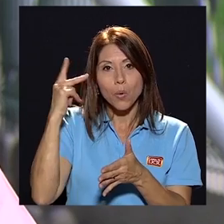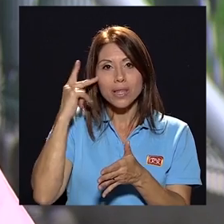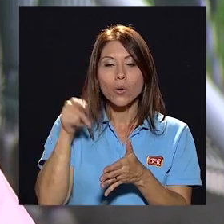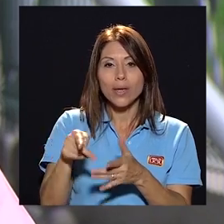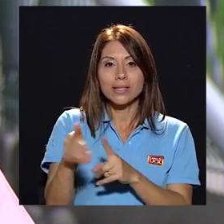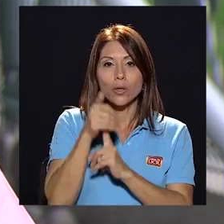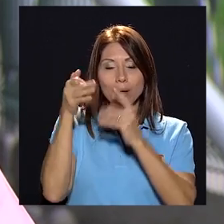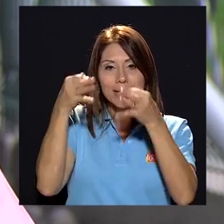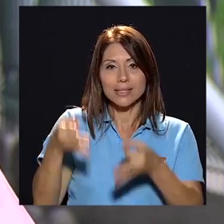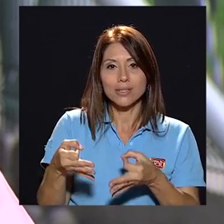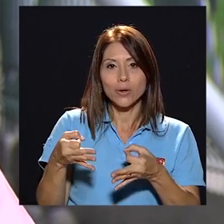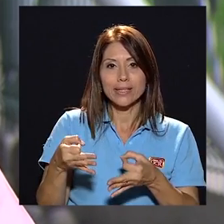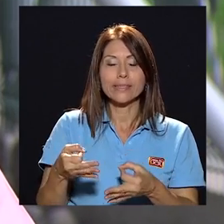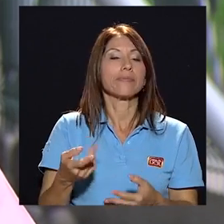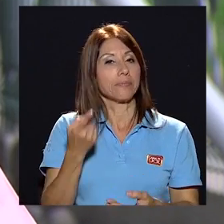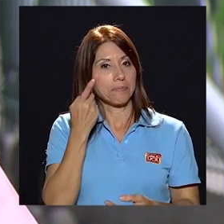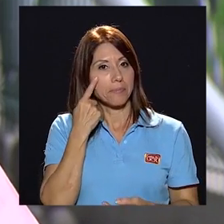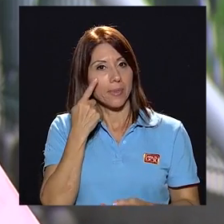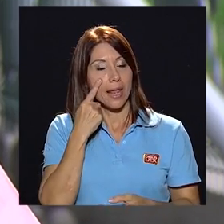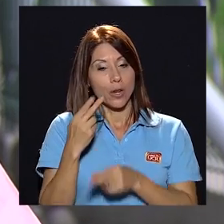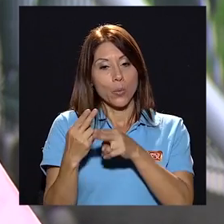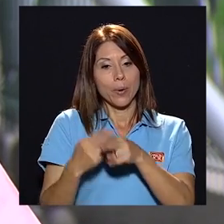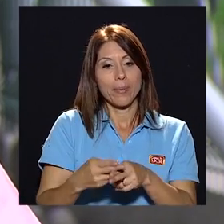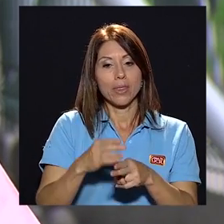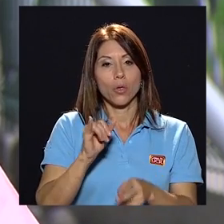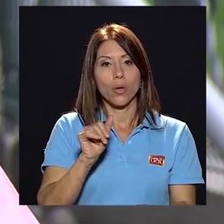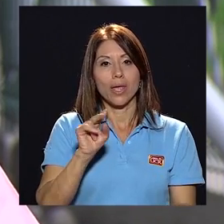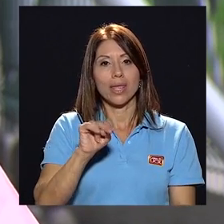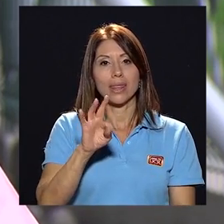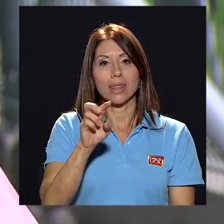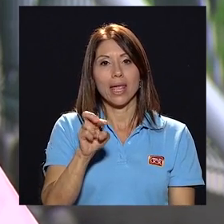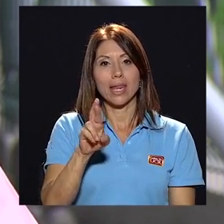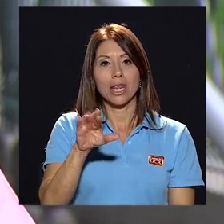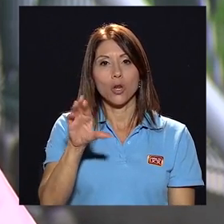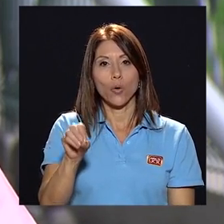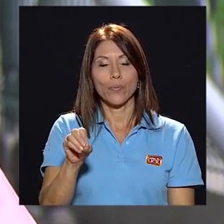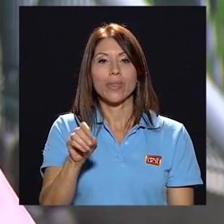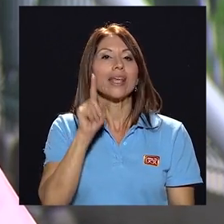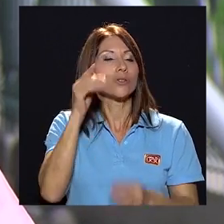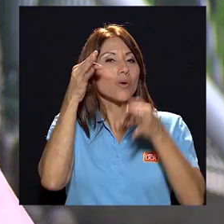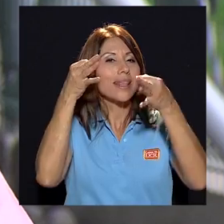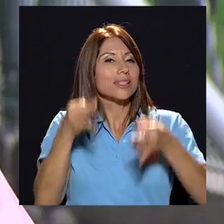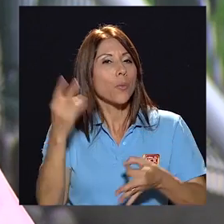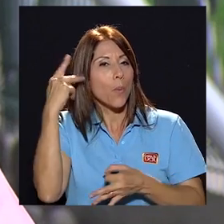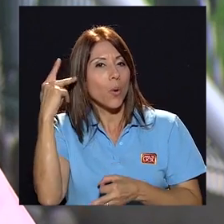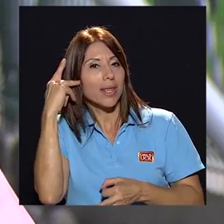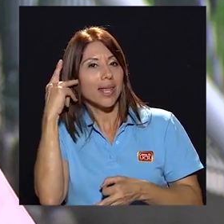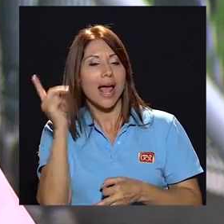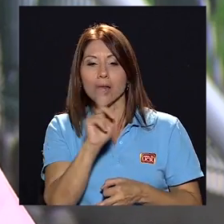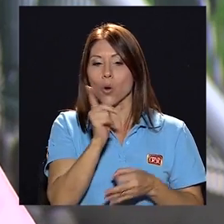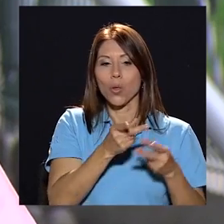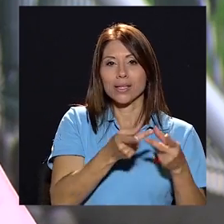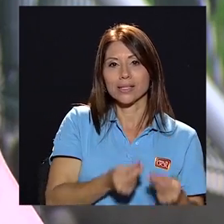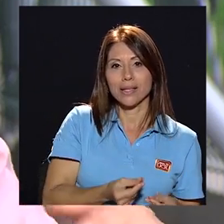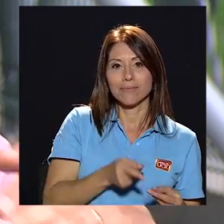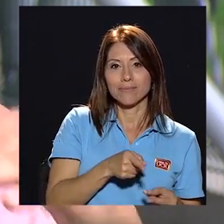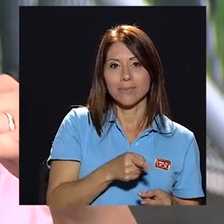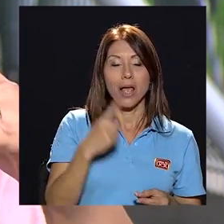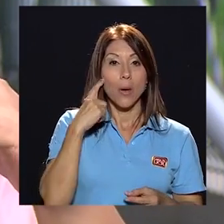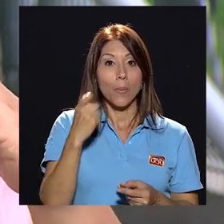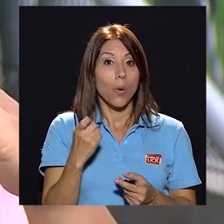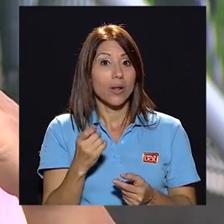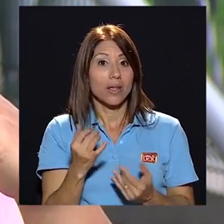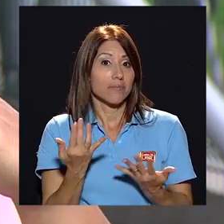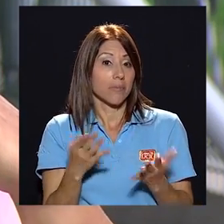es donde se toman las decisiones. Fíjese usted que el interinazgo es una decisión más que presupuestaria política porque el mismo costo